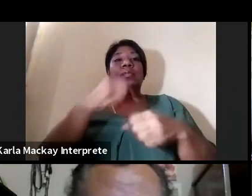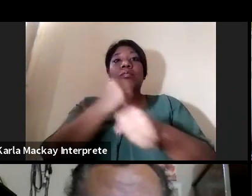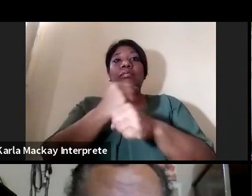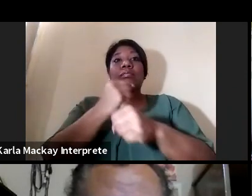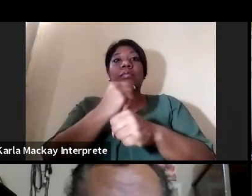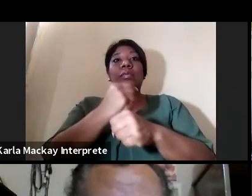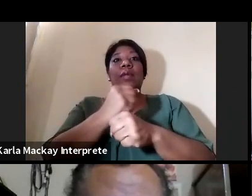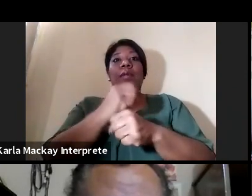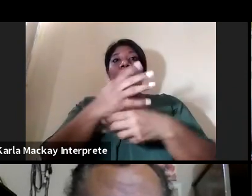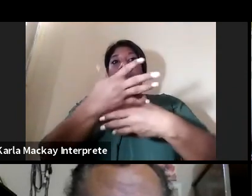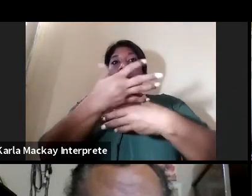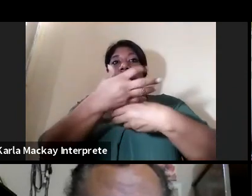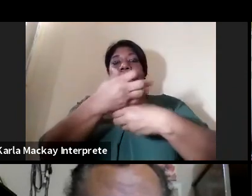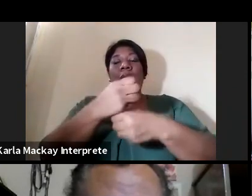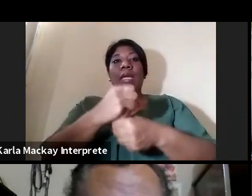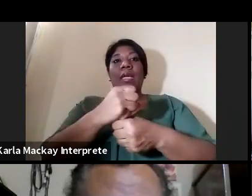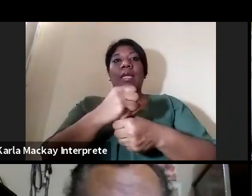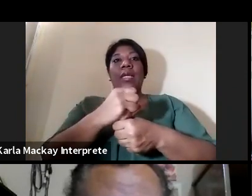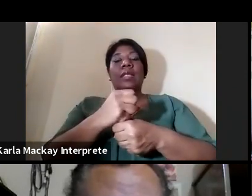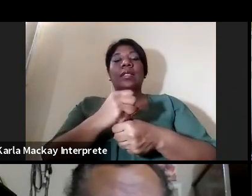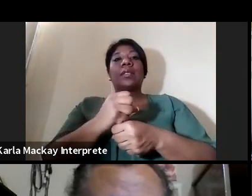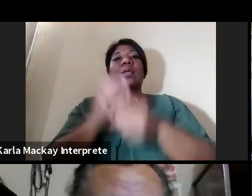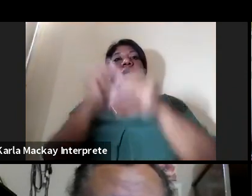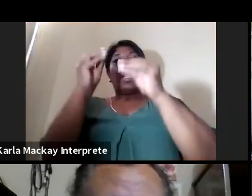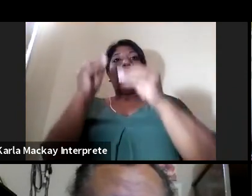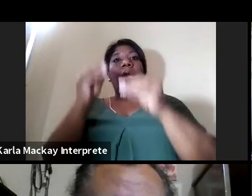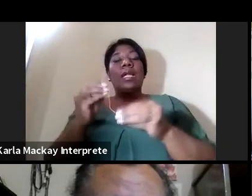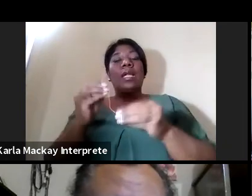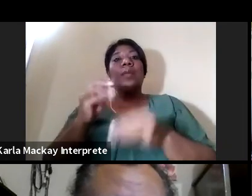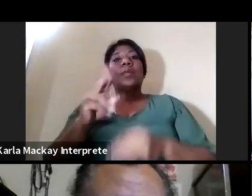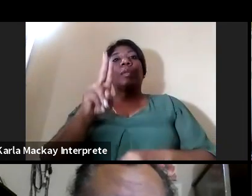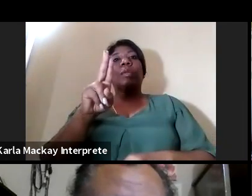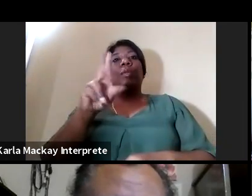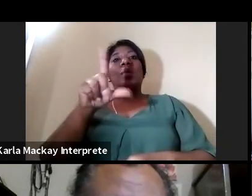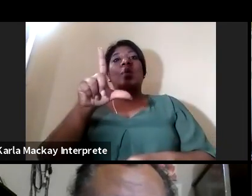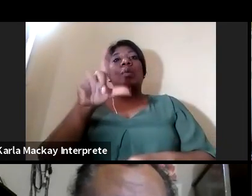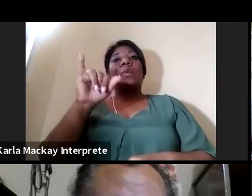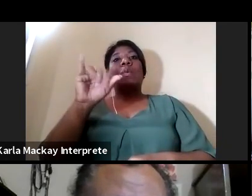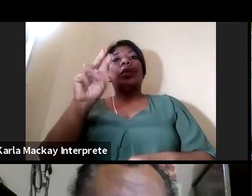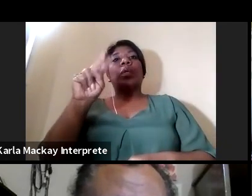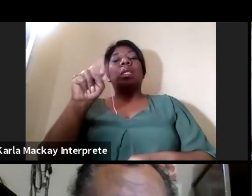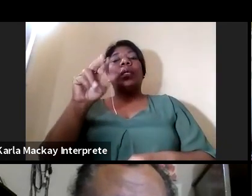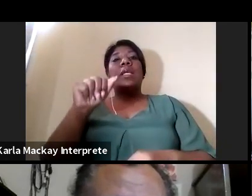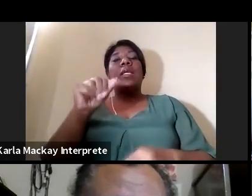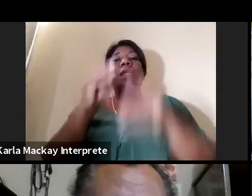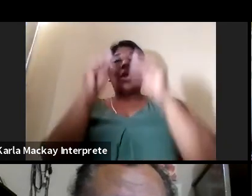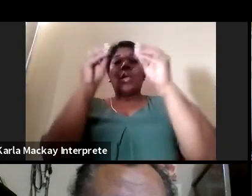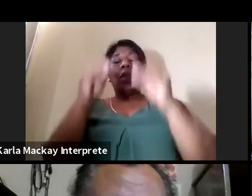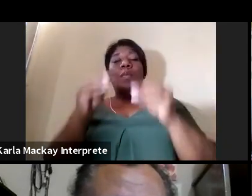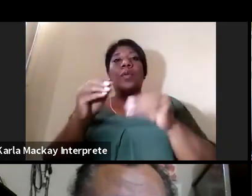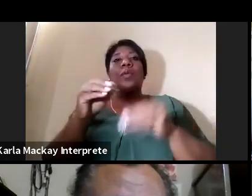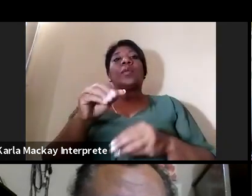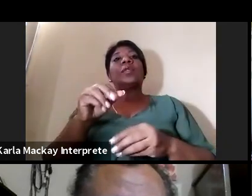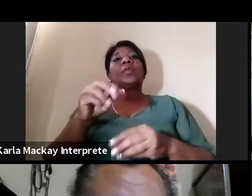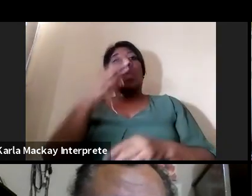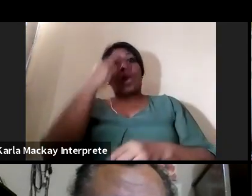han realizado la profesora Olina el profesor Batante el profesor Archibol que uno de nuestros docentes de